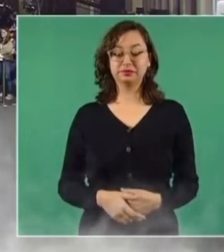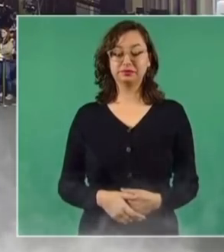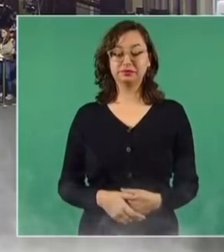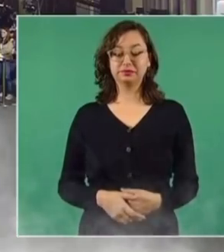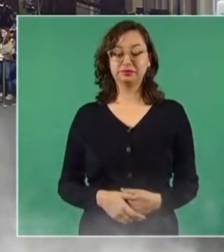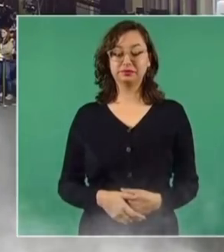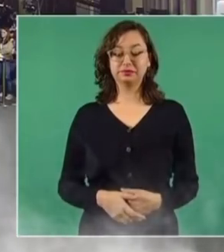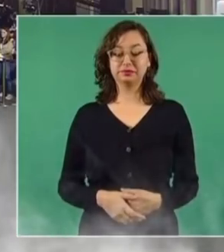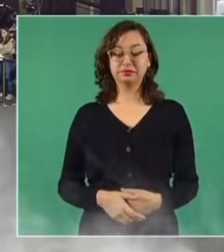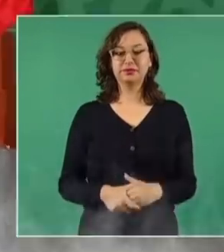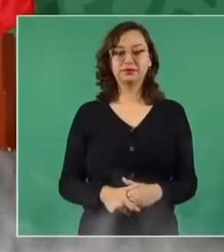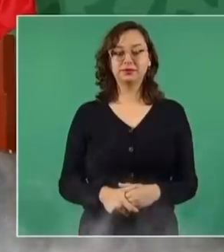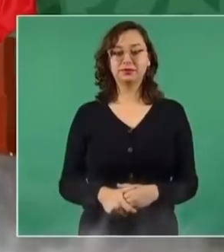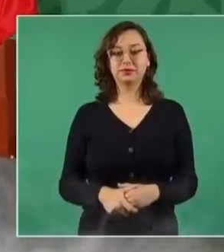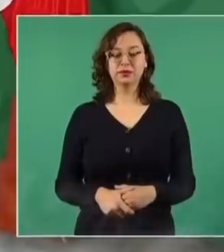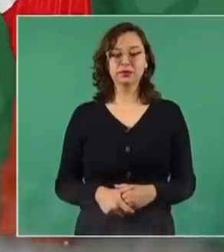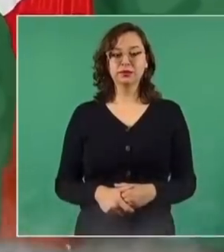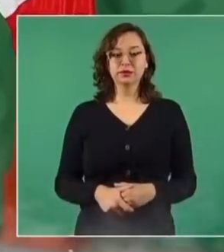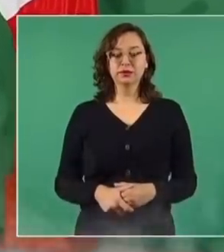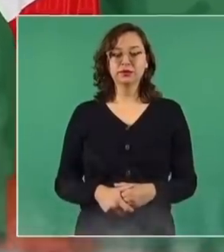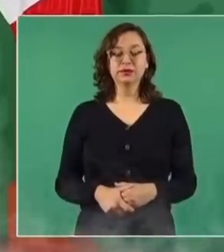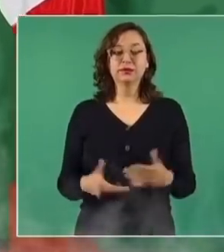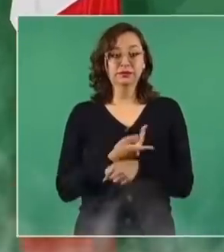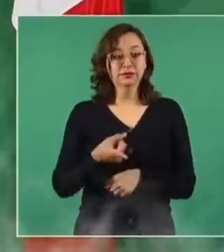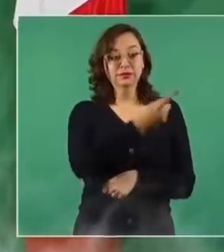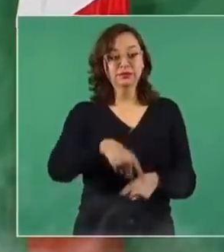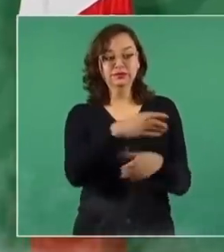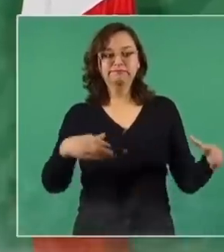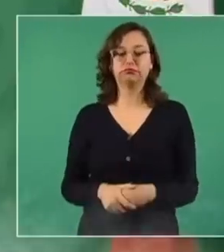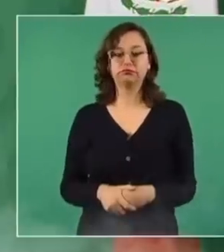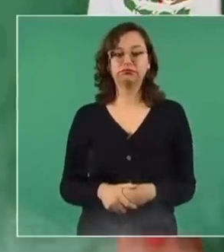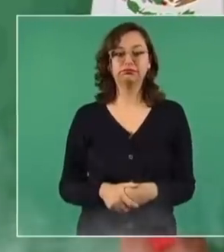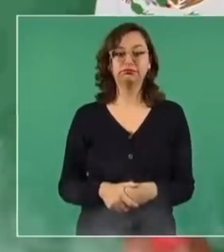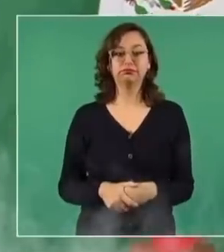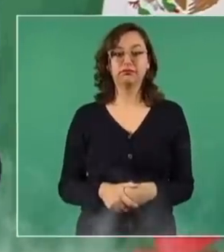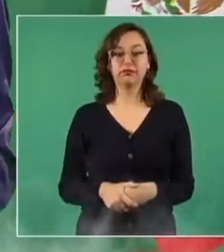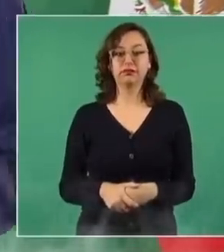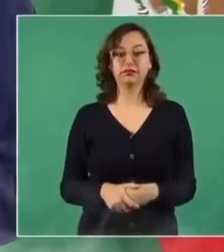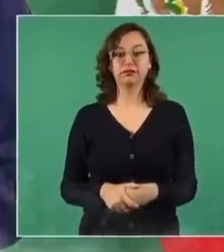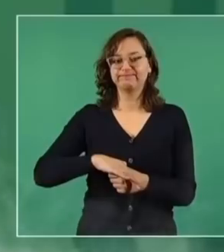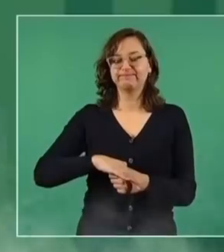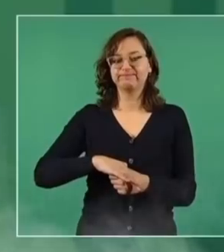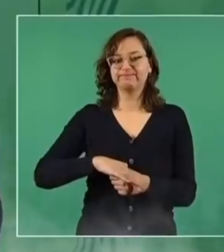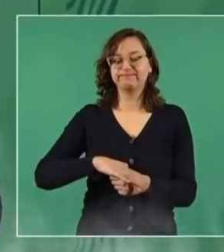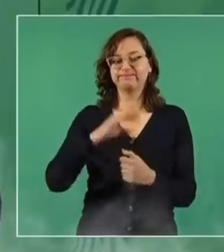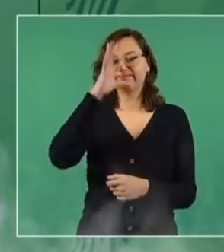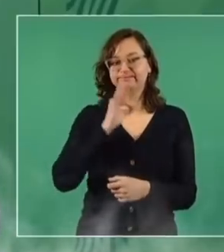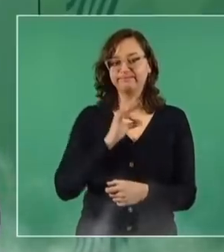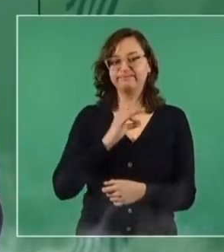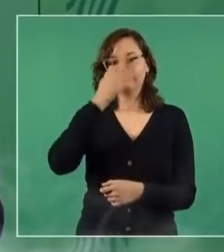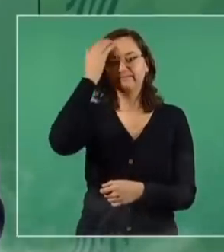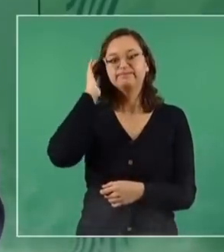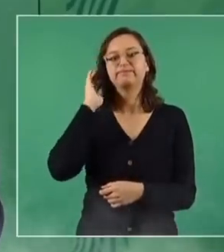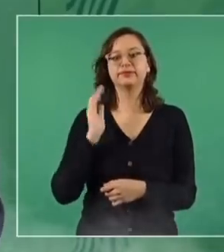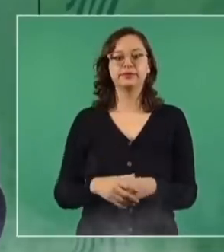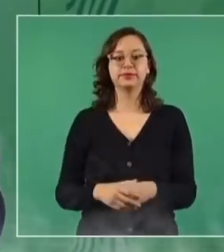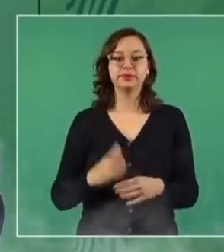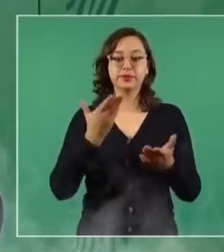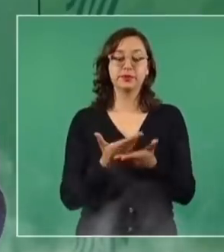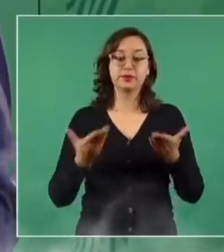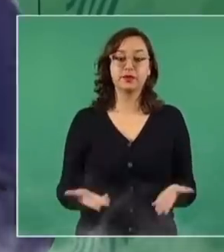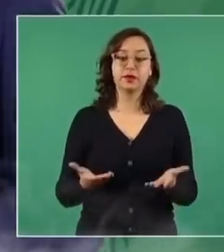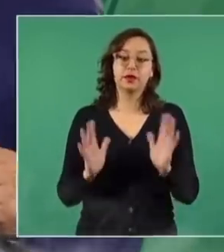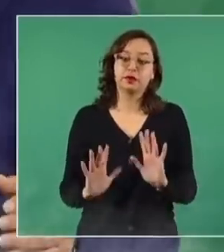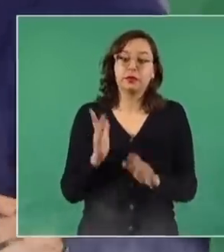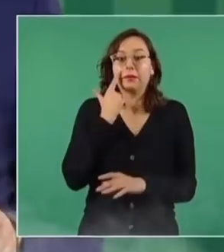votación mayoría calificada. Se unieron todos en contra. Faltó un voto. Ahora hay que esperar